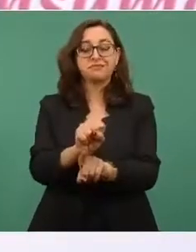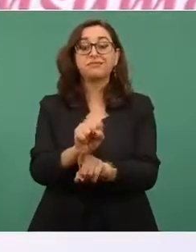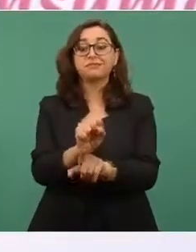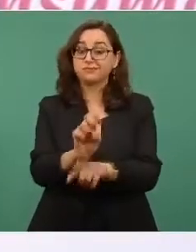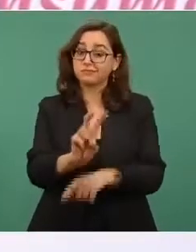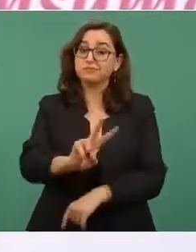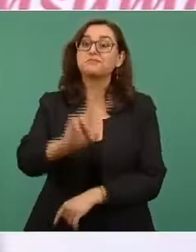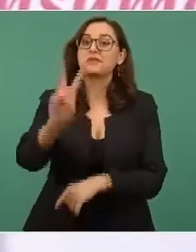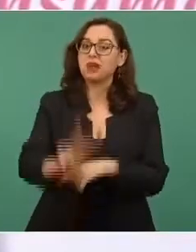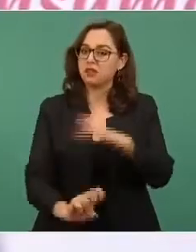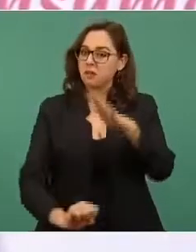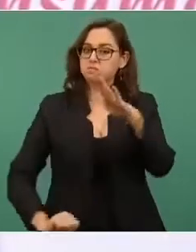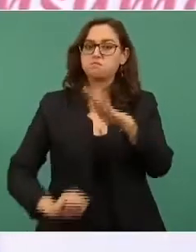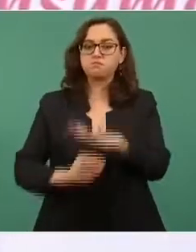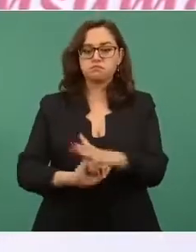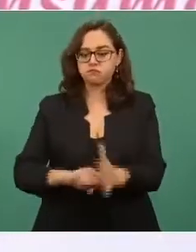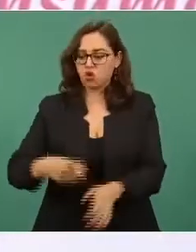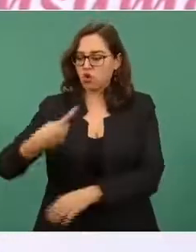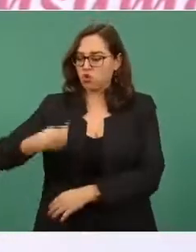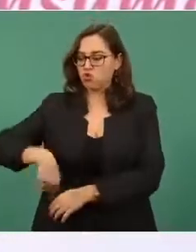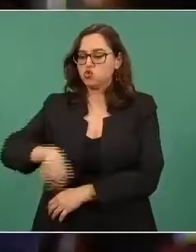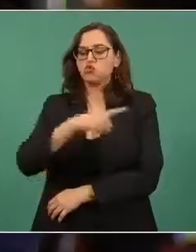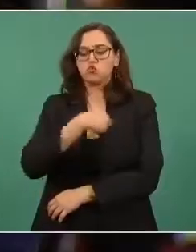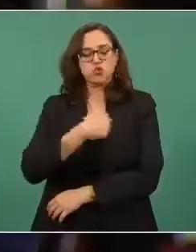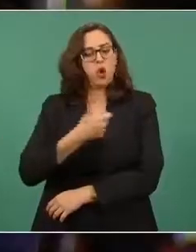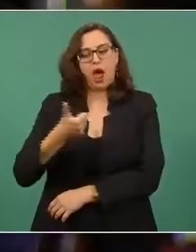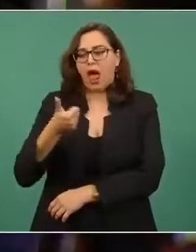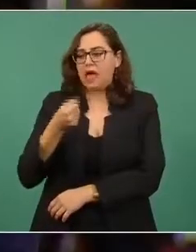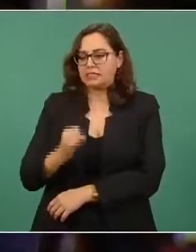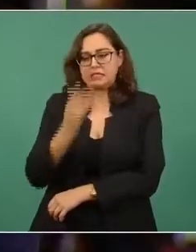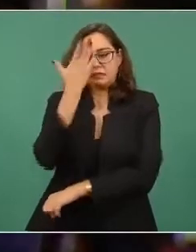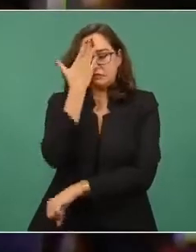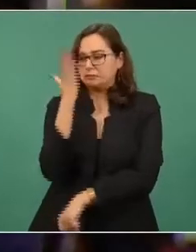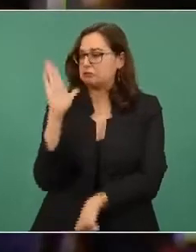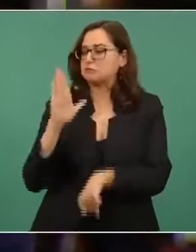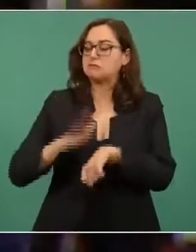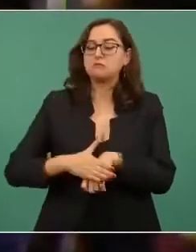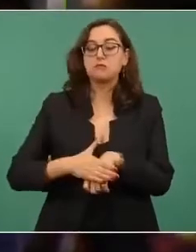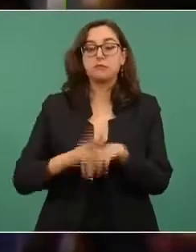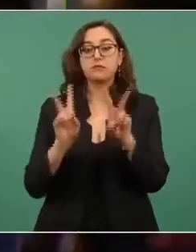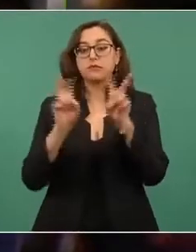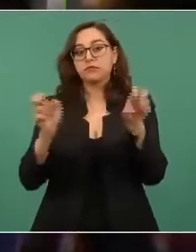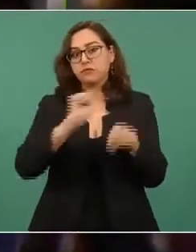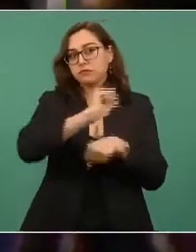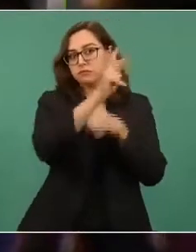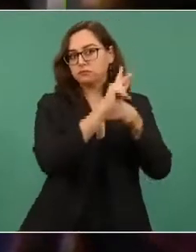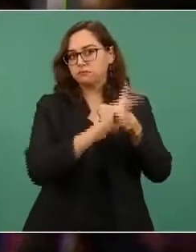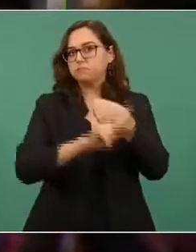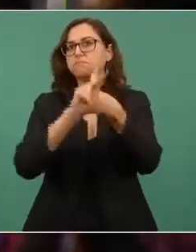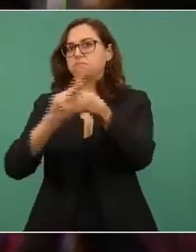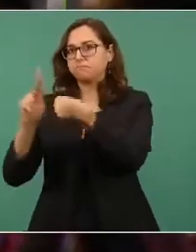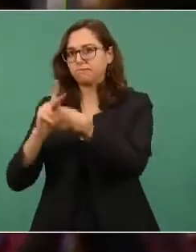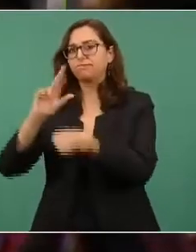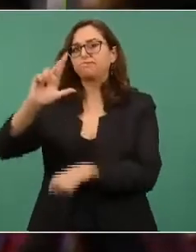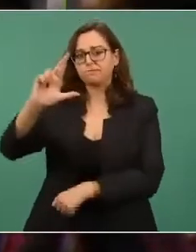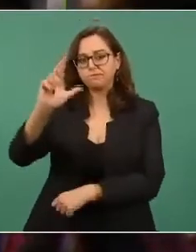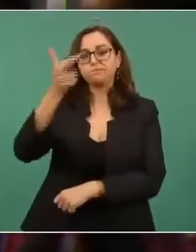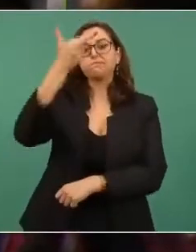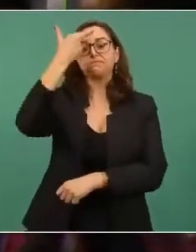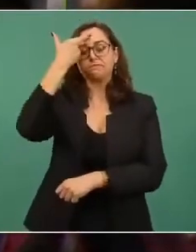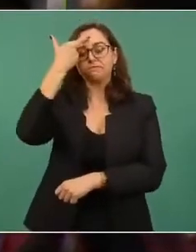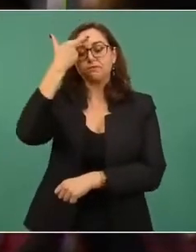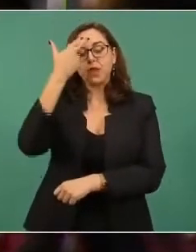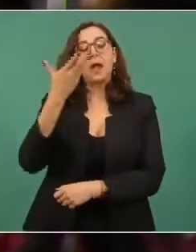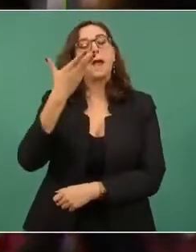nuestras acciones en materia de política exterior y la cordialidad